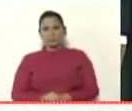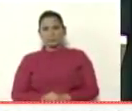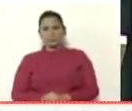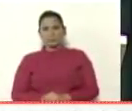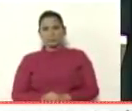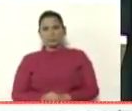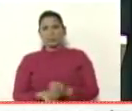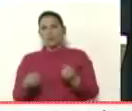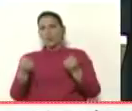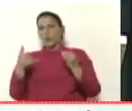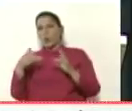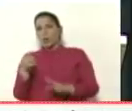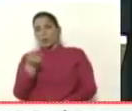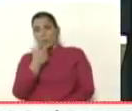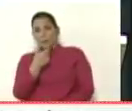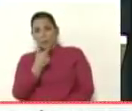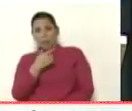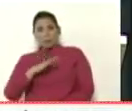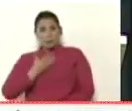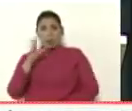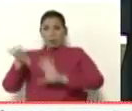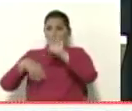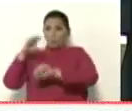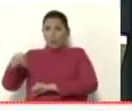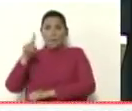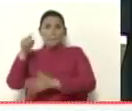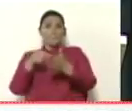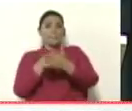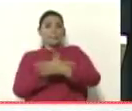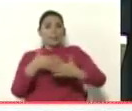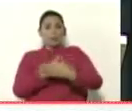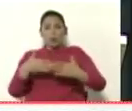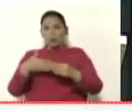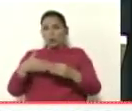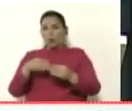cuántos medicamentos se pueden comprar con esos mil millones de dólares que se robó Guaidó